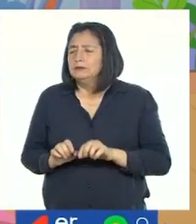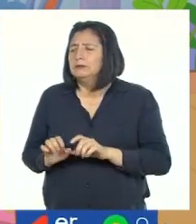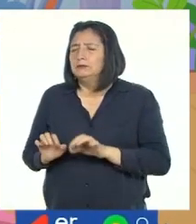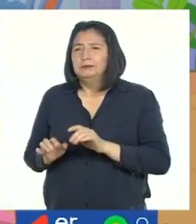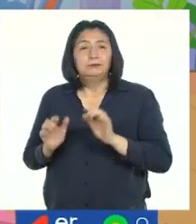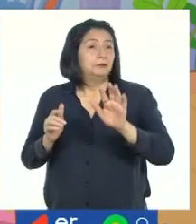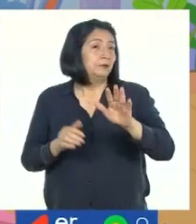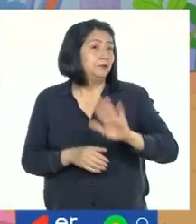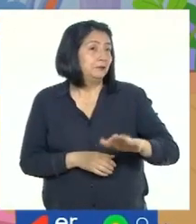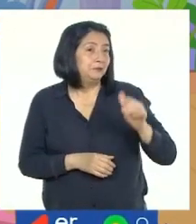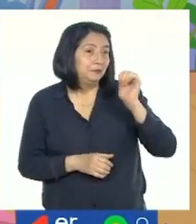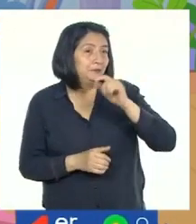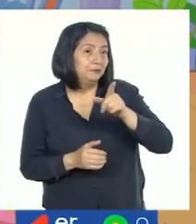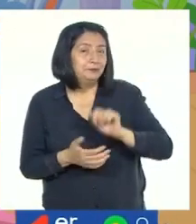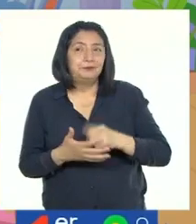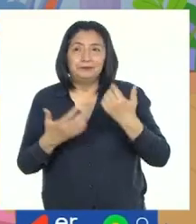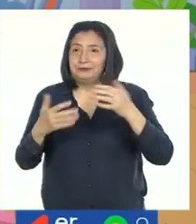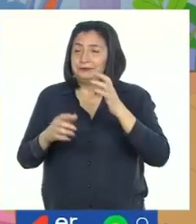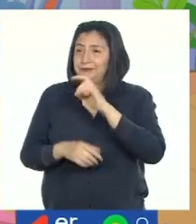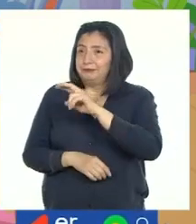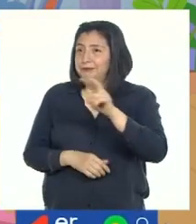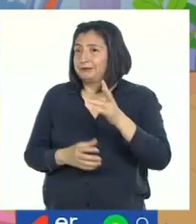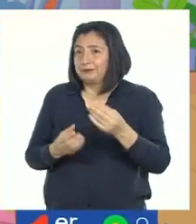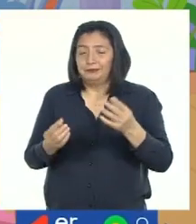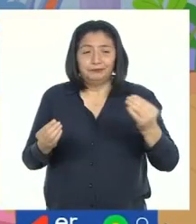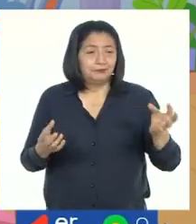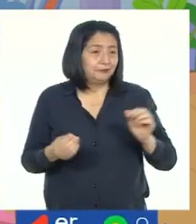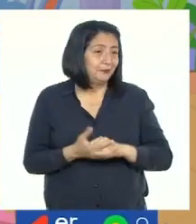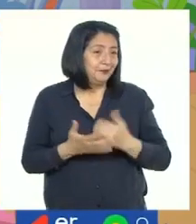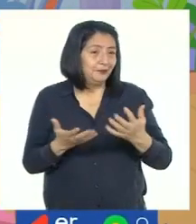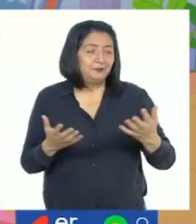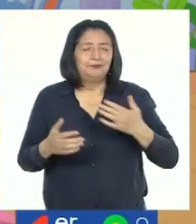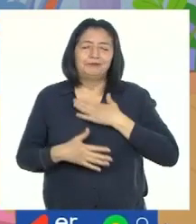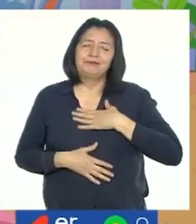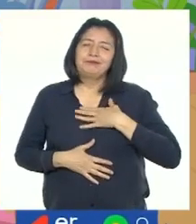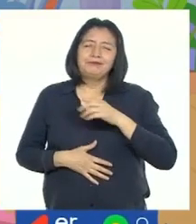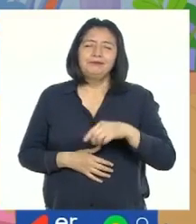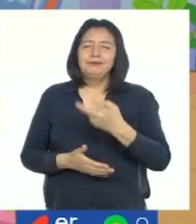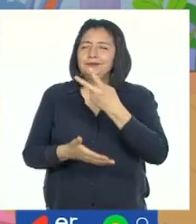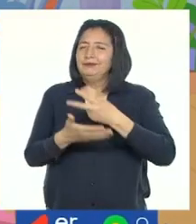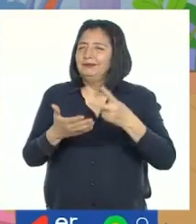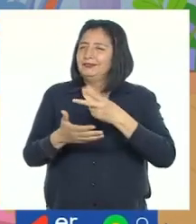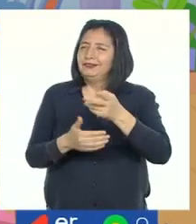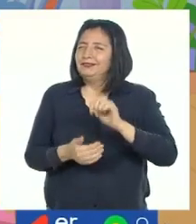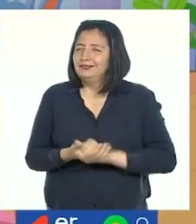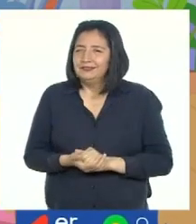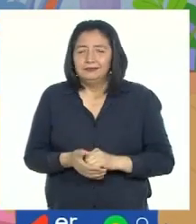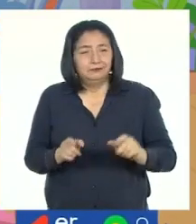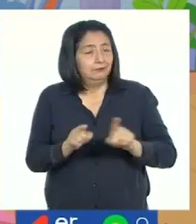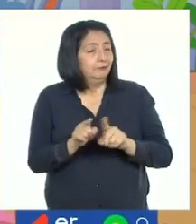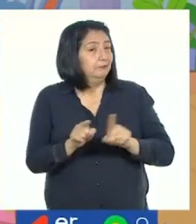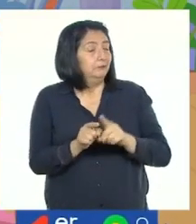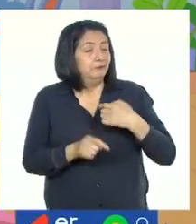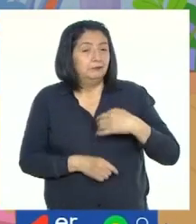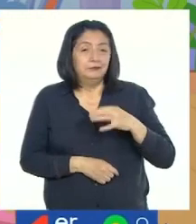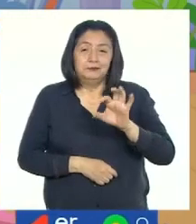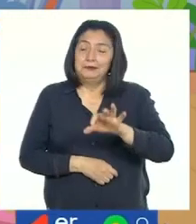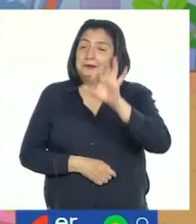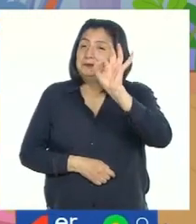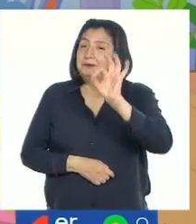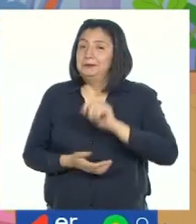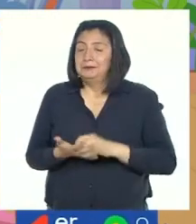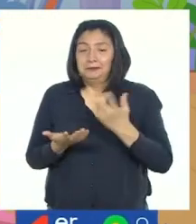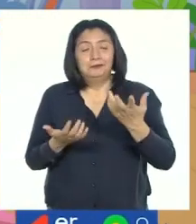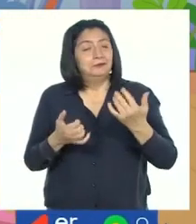Bueno, chicas y chicos, hemos visto muchas actividades divertidas a lo largo de estas dos semanas. Además, hemos escogido